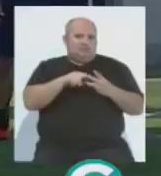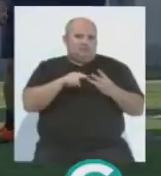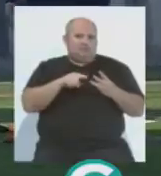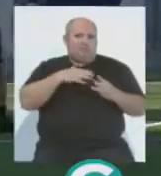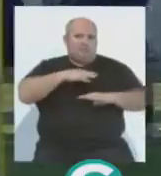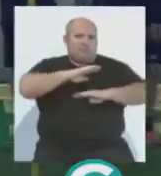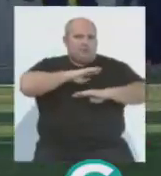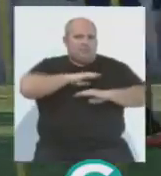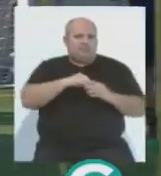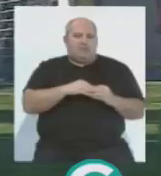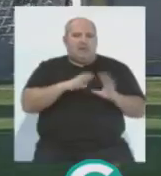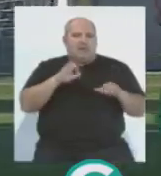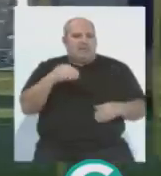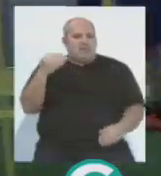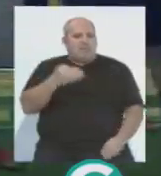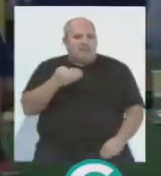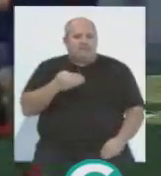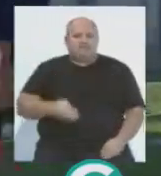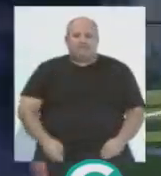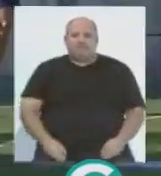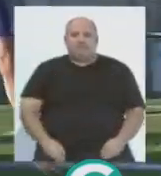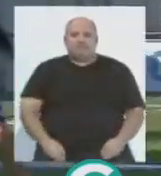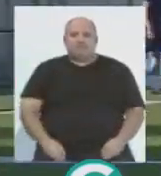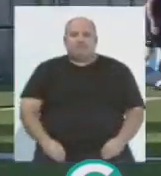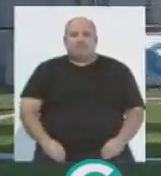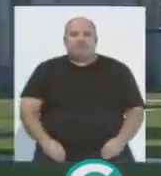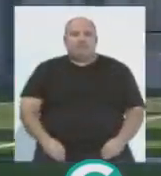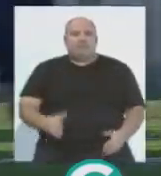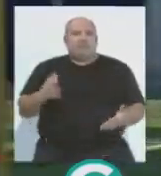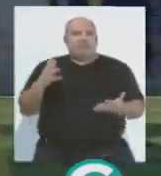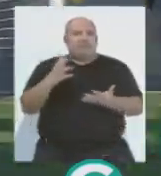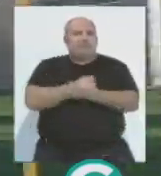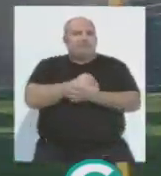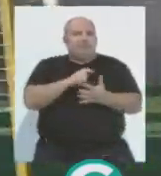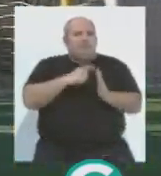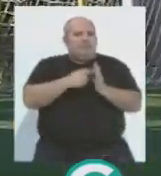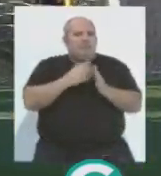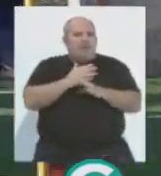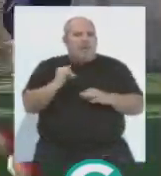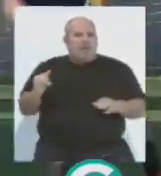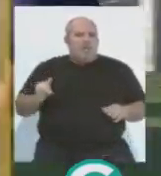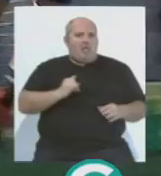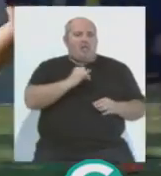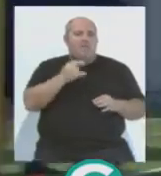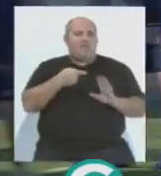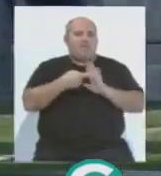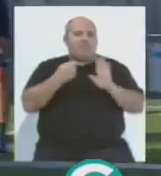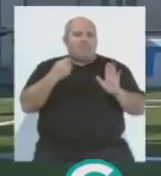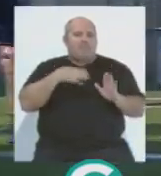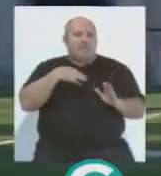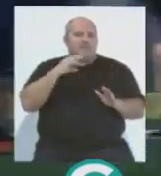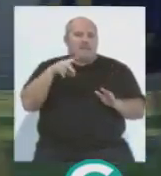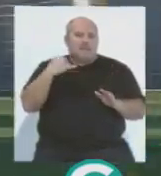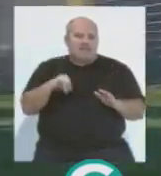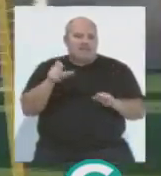del Cádiz B. Y bueno, estaba toda la plantilla, a excepción de Servando